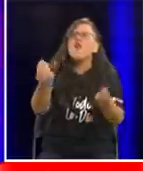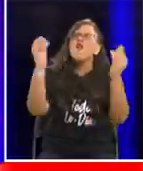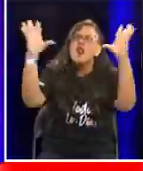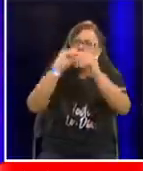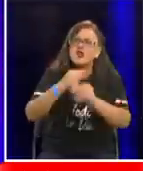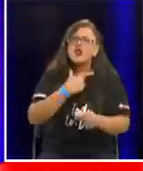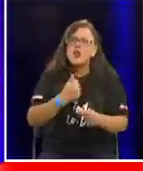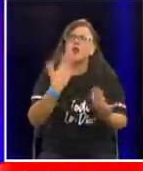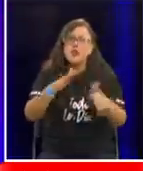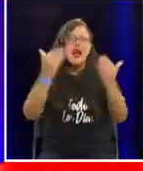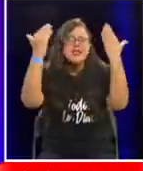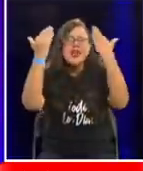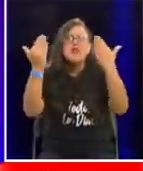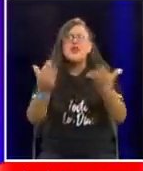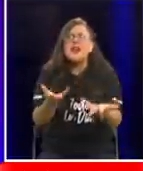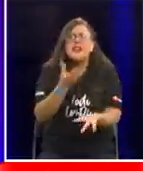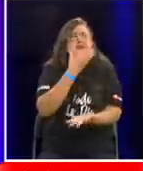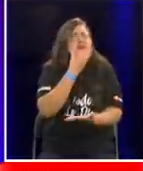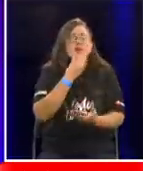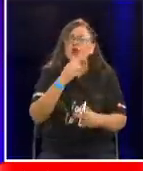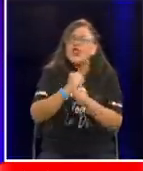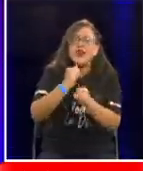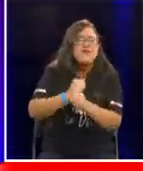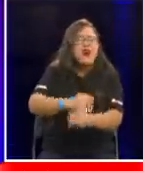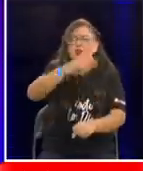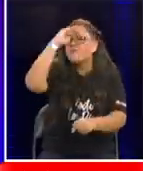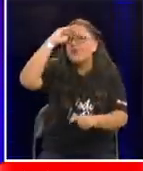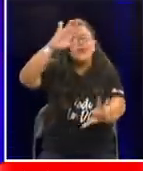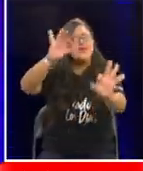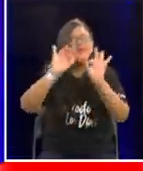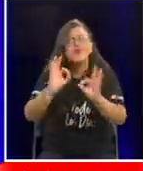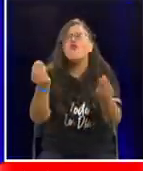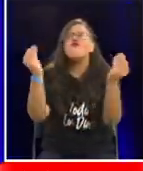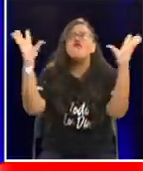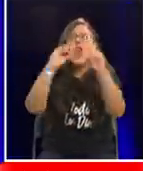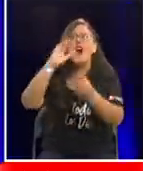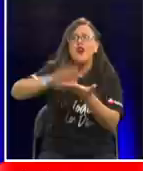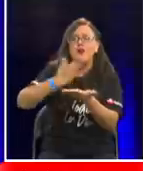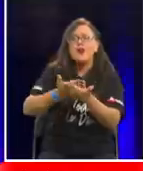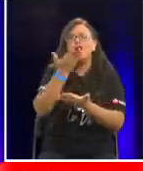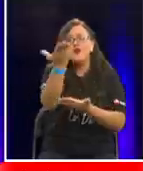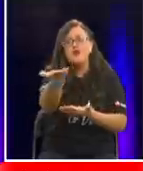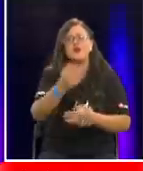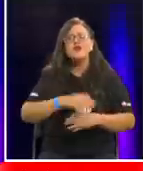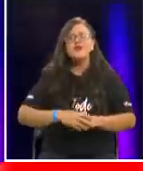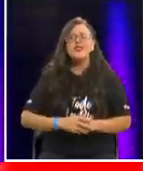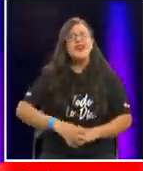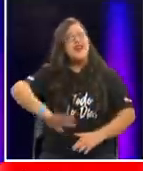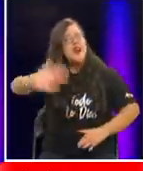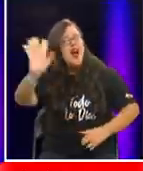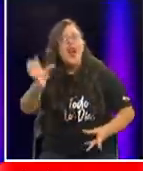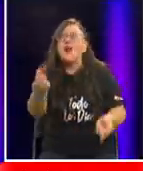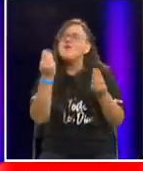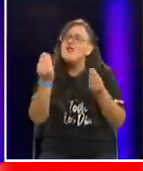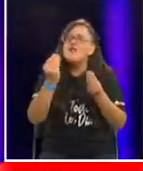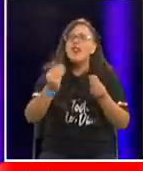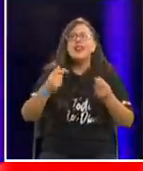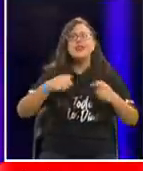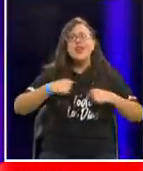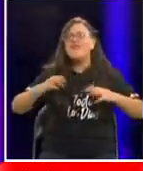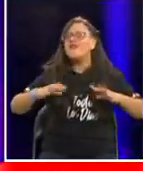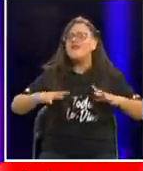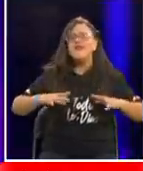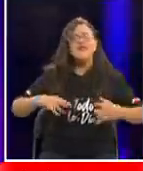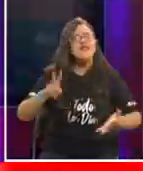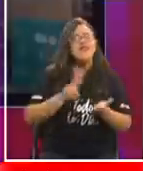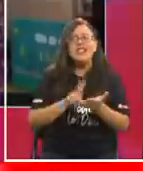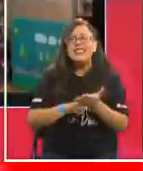Duarte, qué linda labor, qué gran experiencia. Buenas noches, Leo. ¿Cómo estás? Muy bien, Luchito. Feliz, feliz